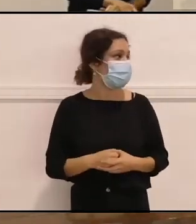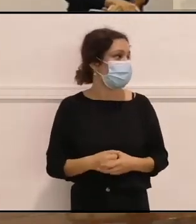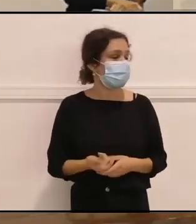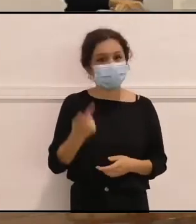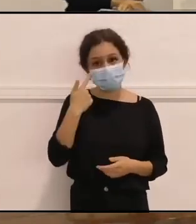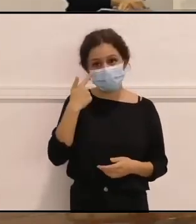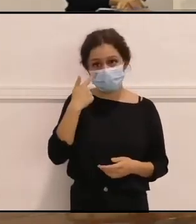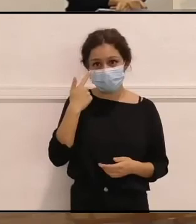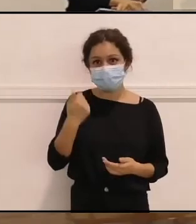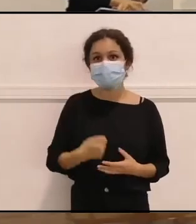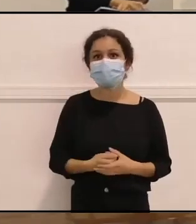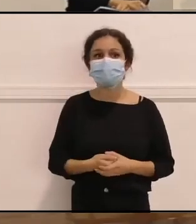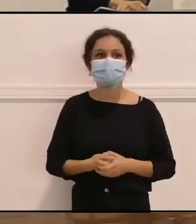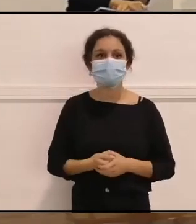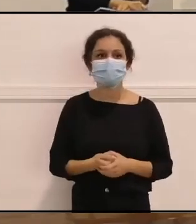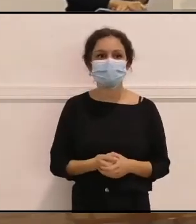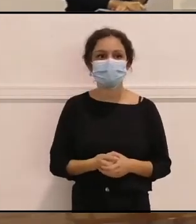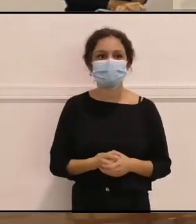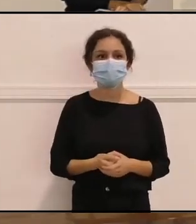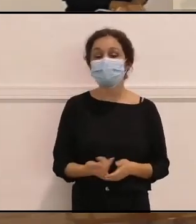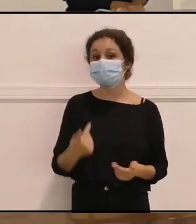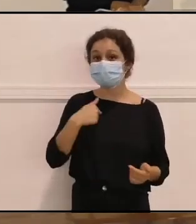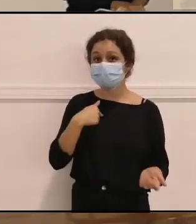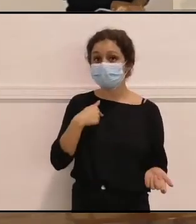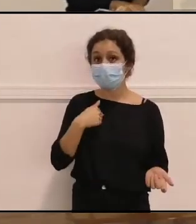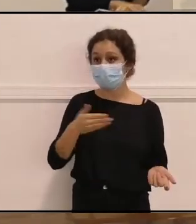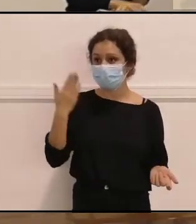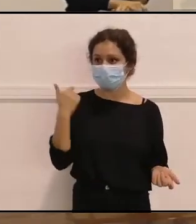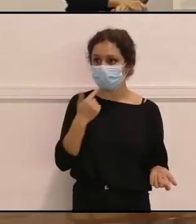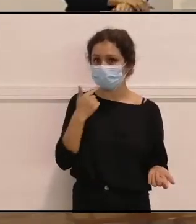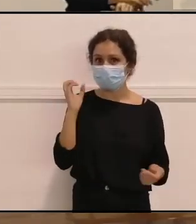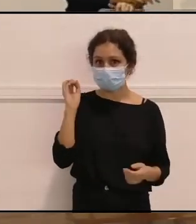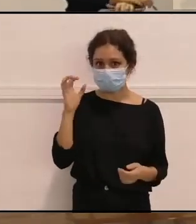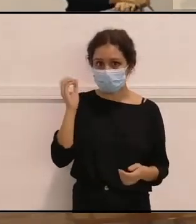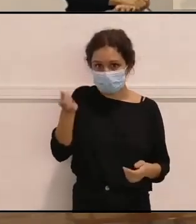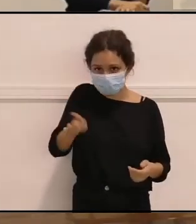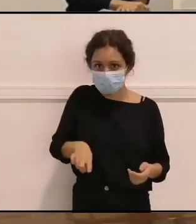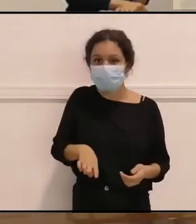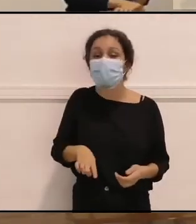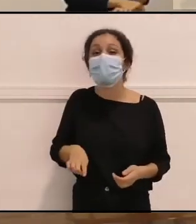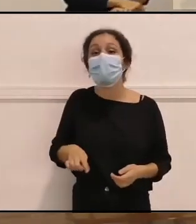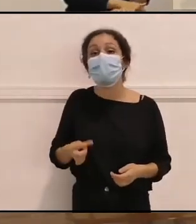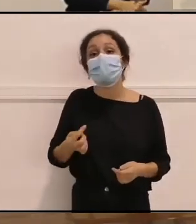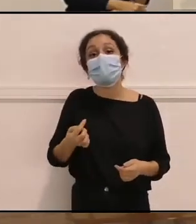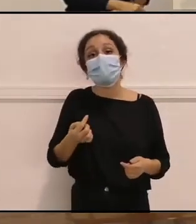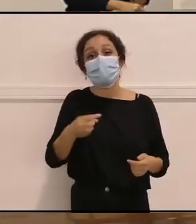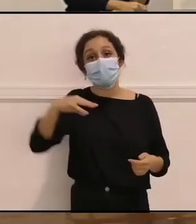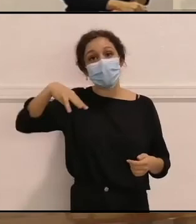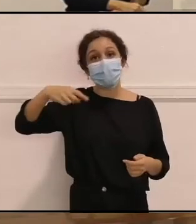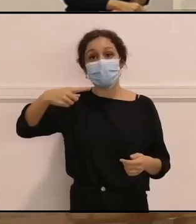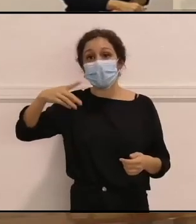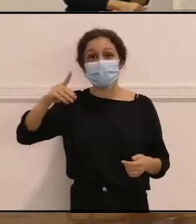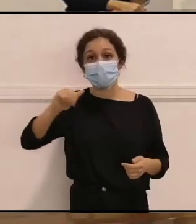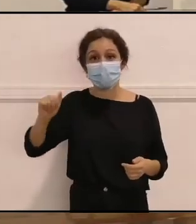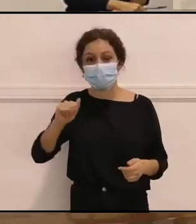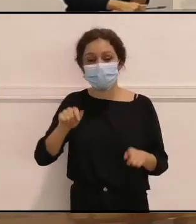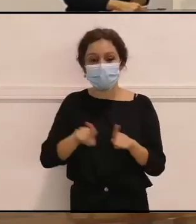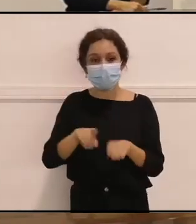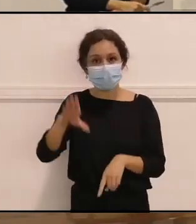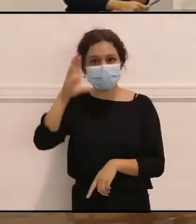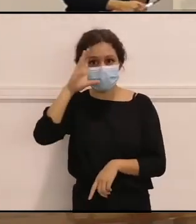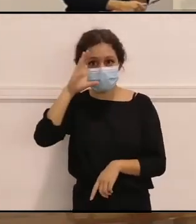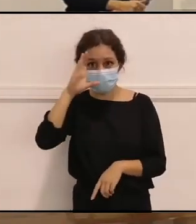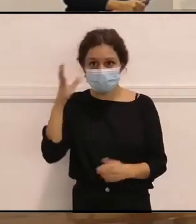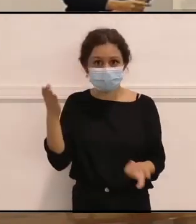A ver, yo como dije antes en la charla, lo que dijo Magda, la escucha